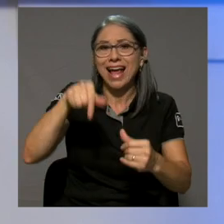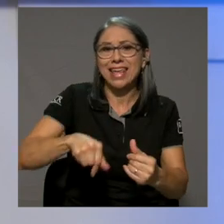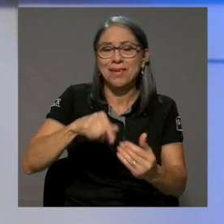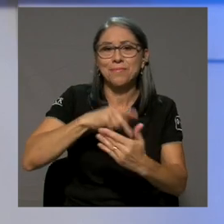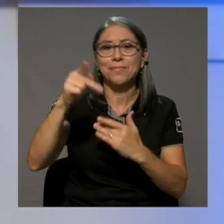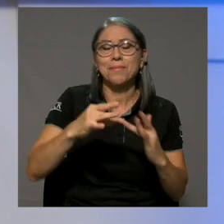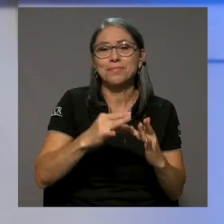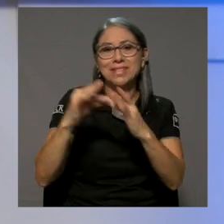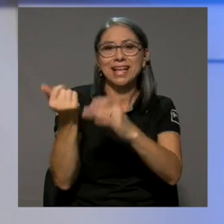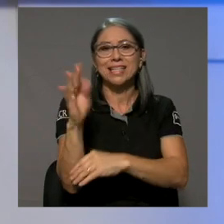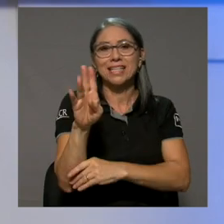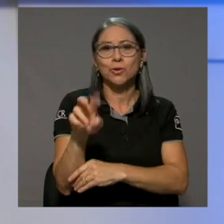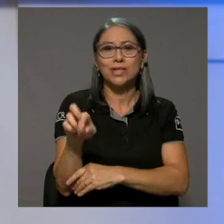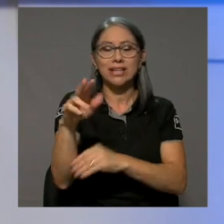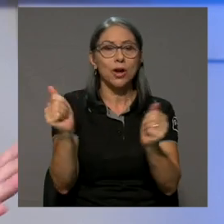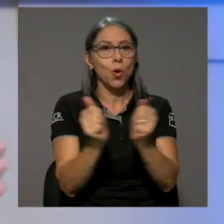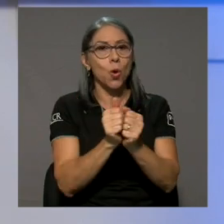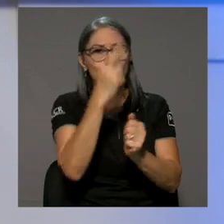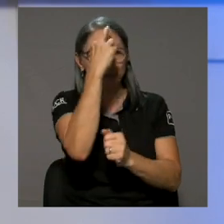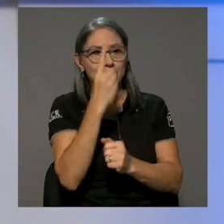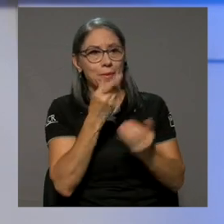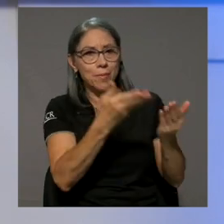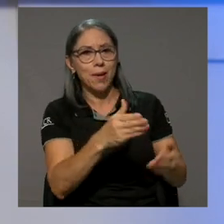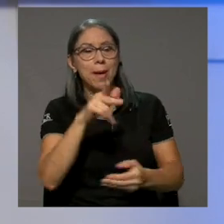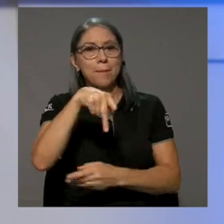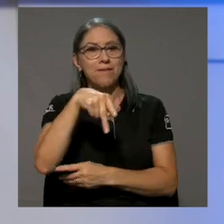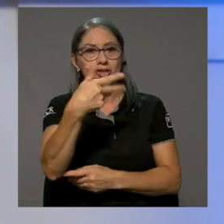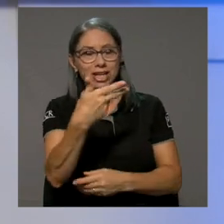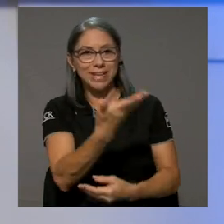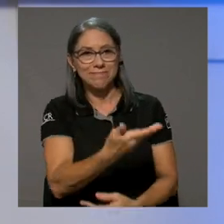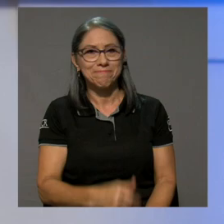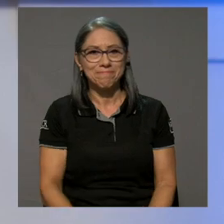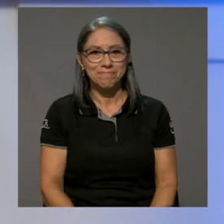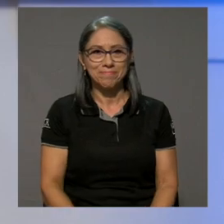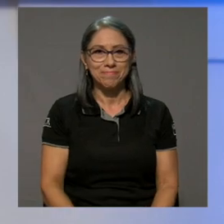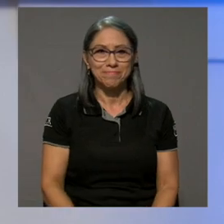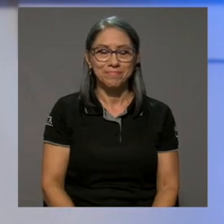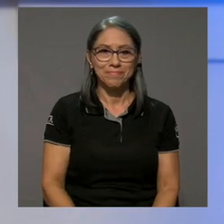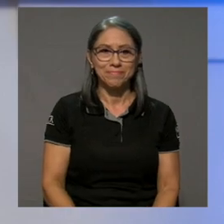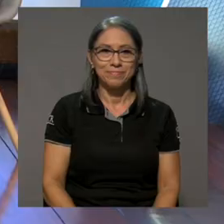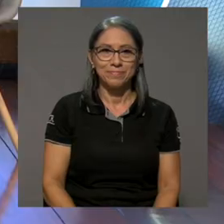Ya casi regresamos aquí en Especiales 15 UCR con el cineasta dominicano, Pablo Ochea.